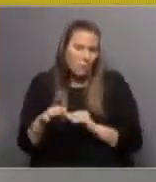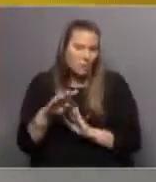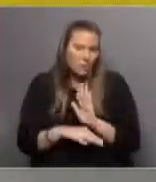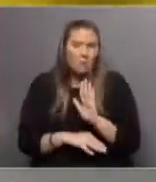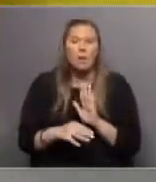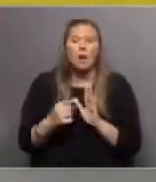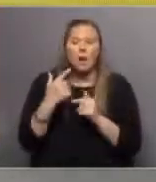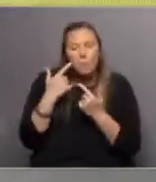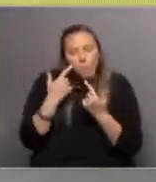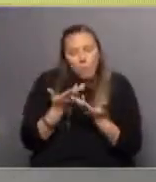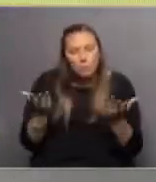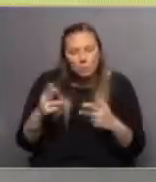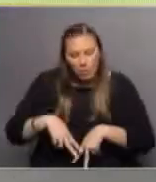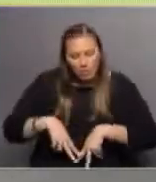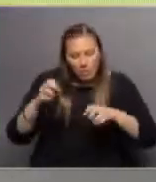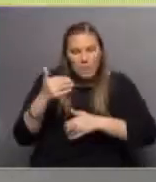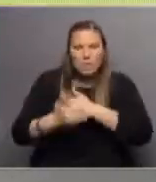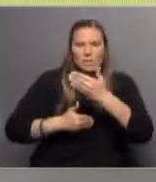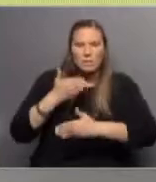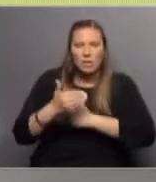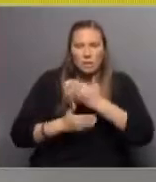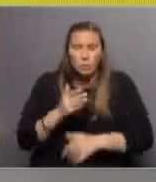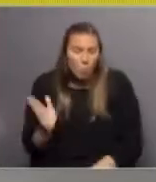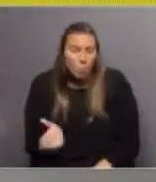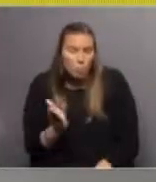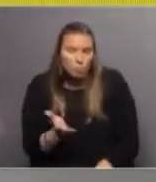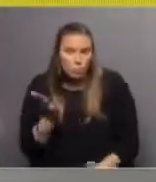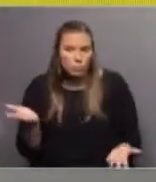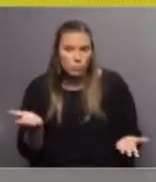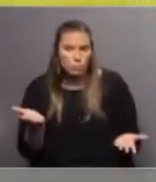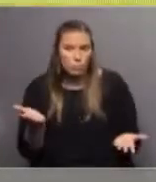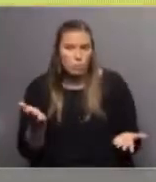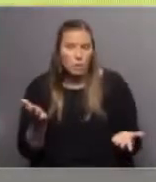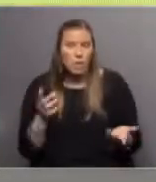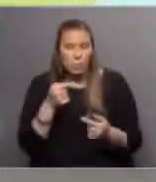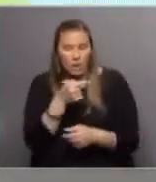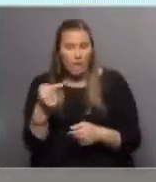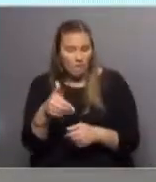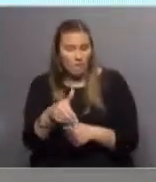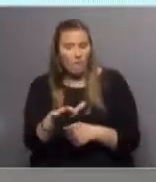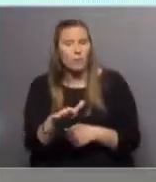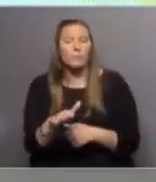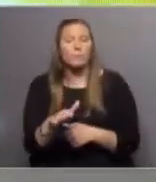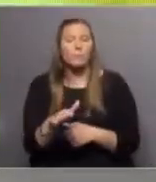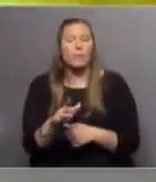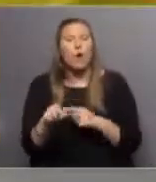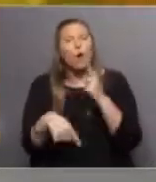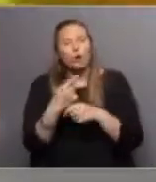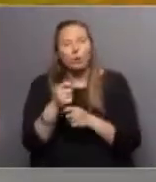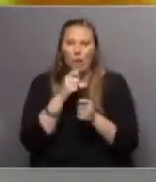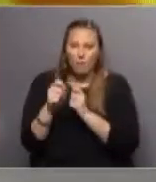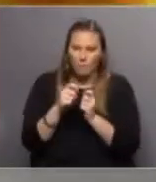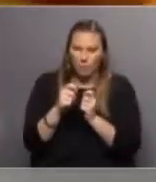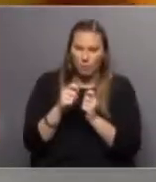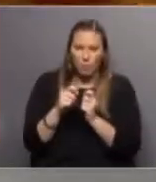es dar lugar para hacer investigación y desarrollo desde el sector productivo. Y de hecho, en unas semanas vamos a hacer otro informe